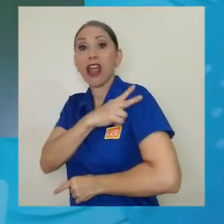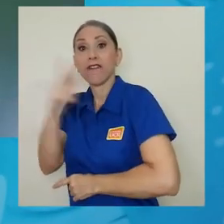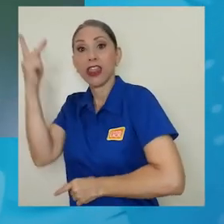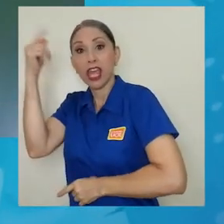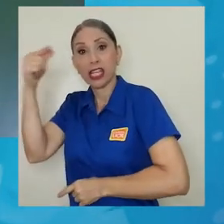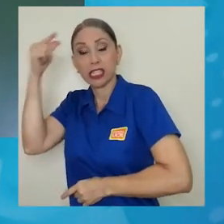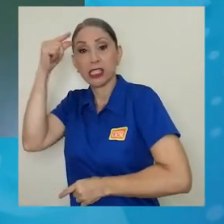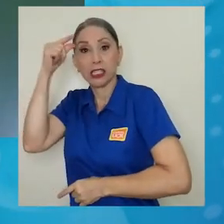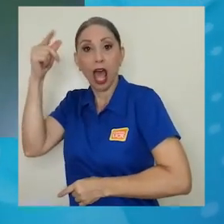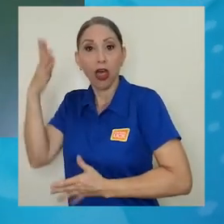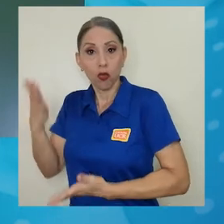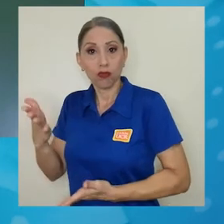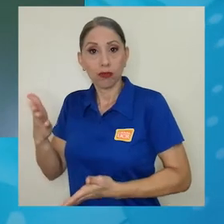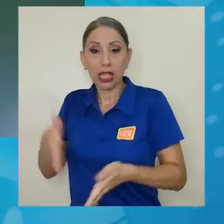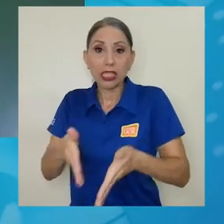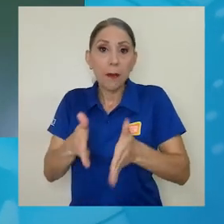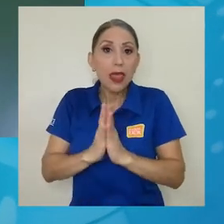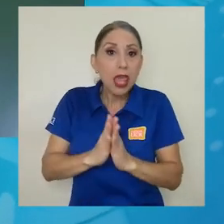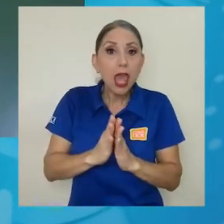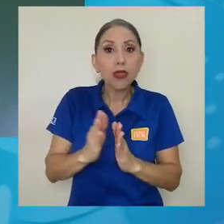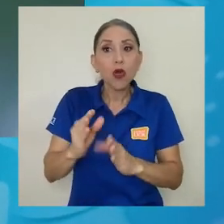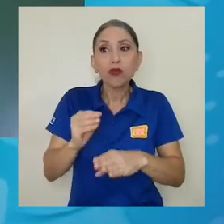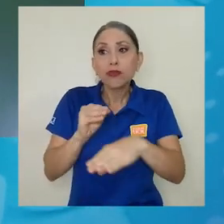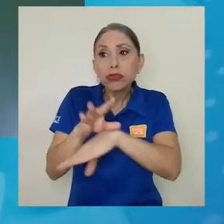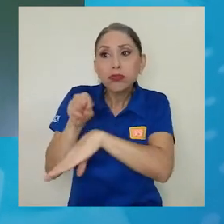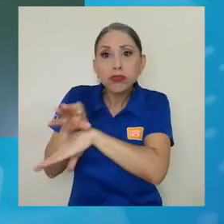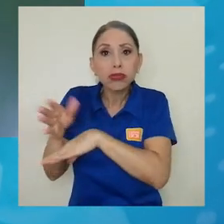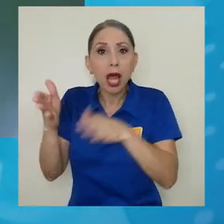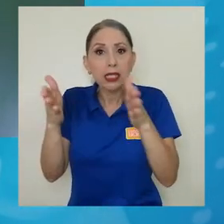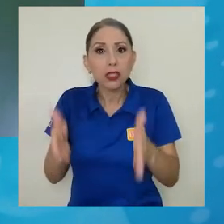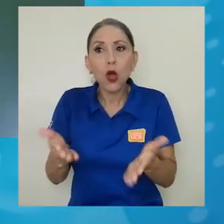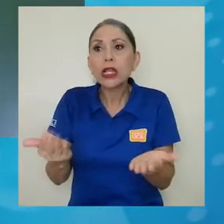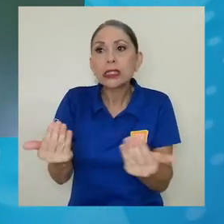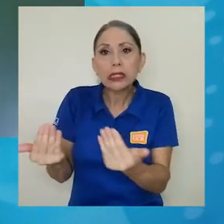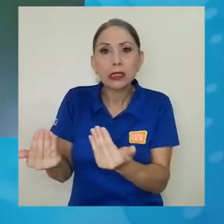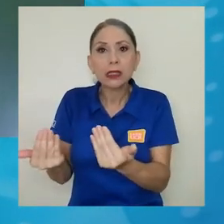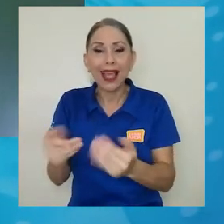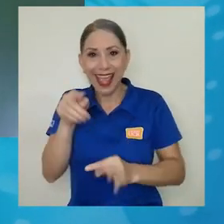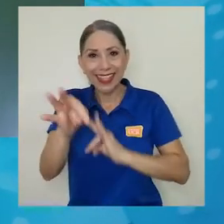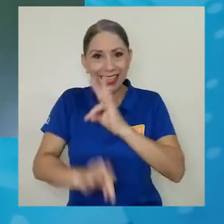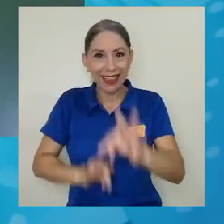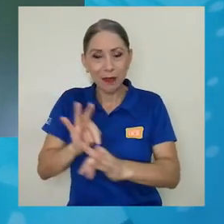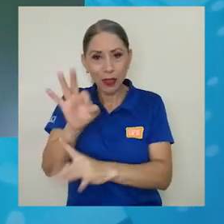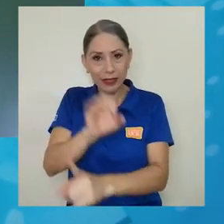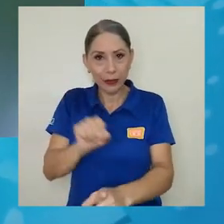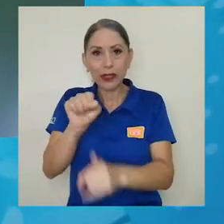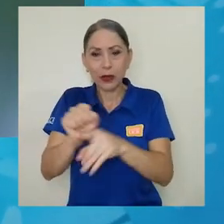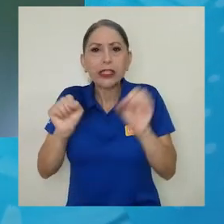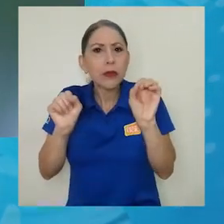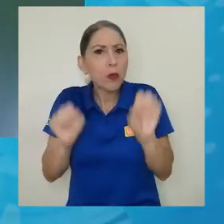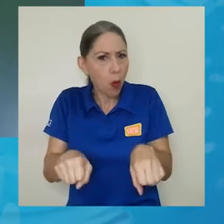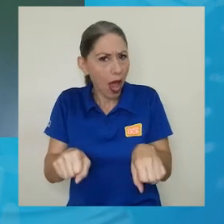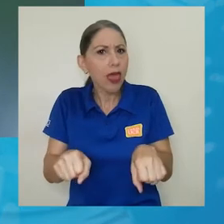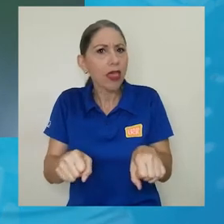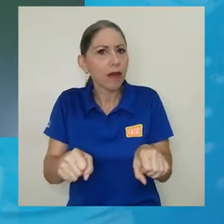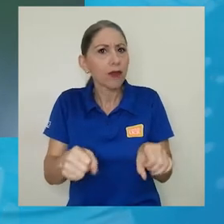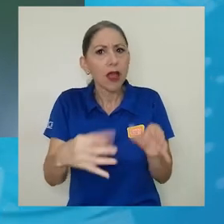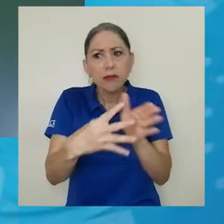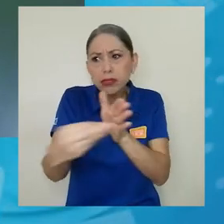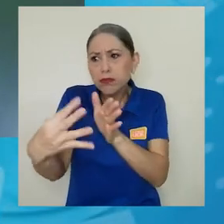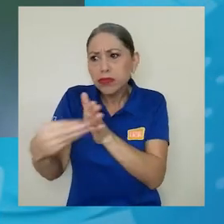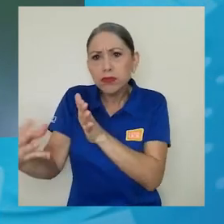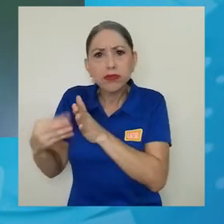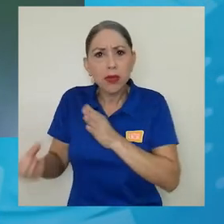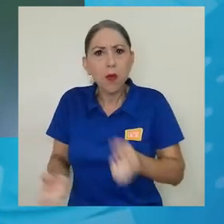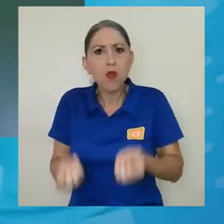que está pidiendo opinión a sus asesores. Este tipo de situaciones puede replicarse en muchos ámbitos, en